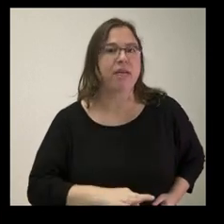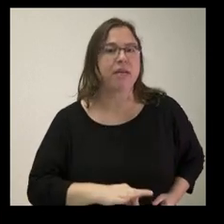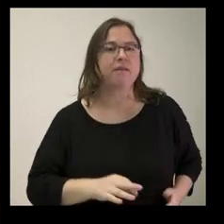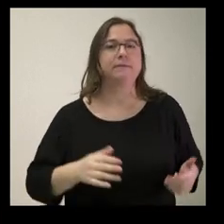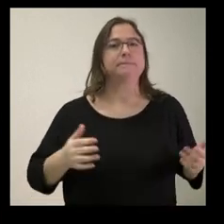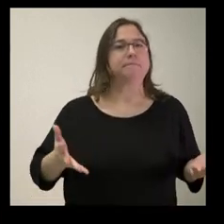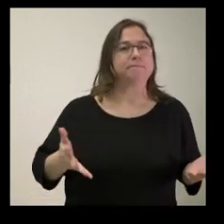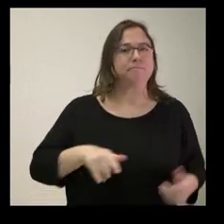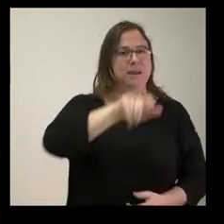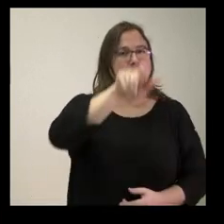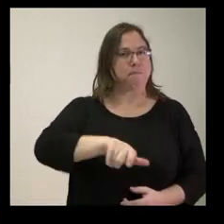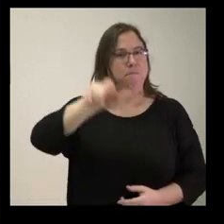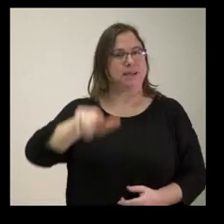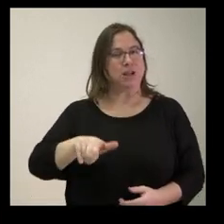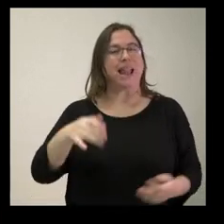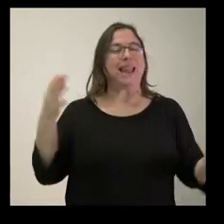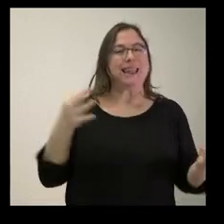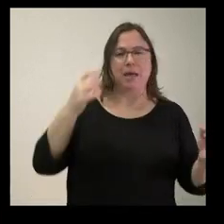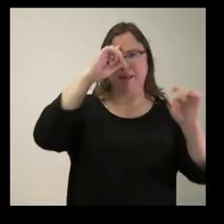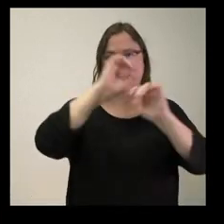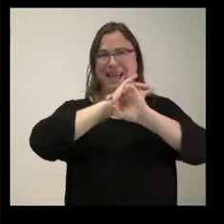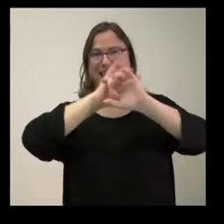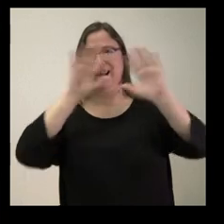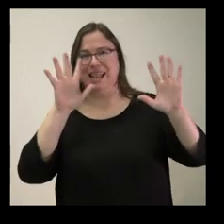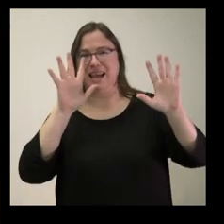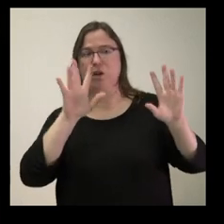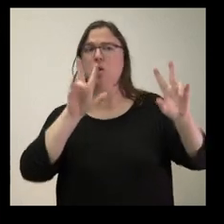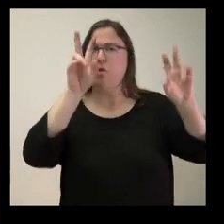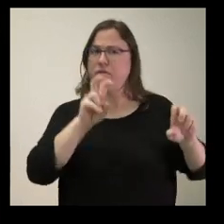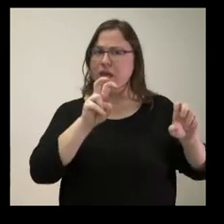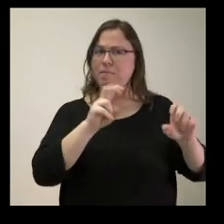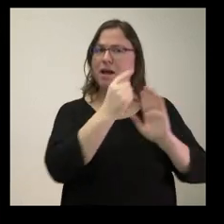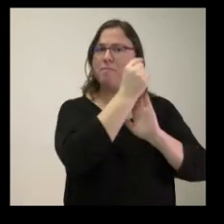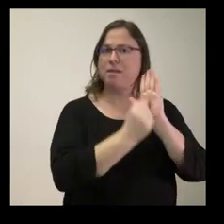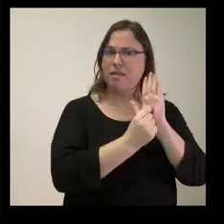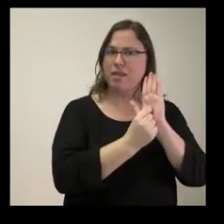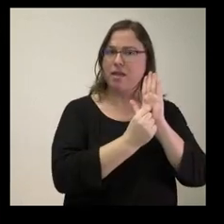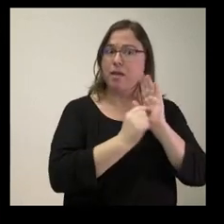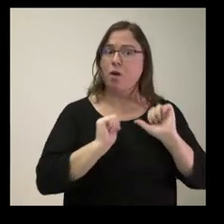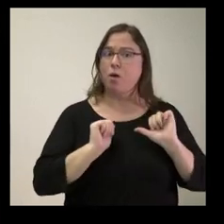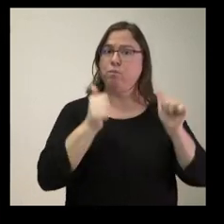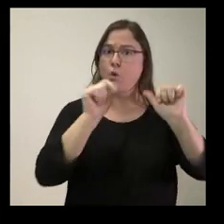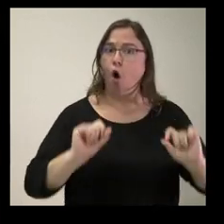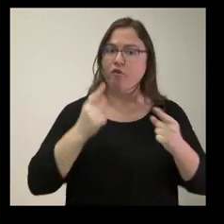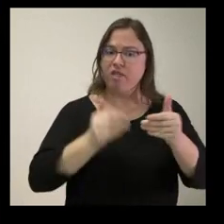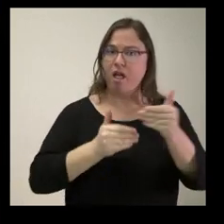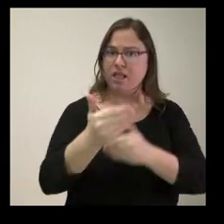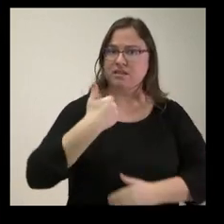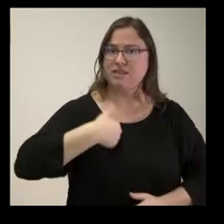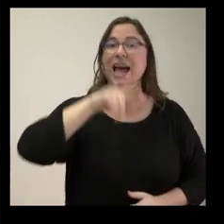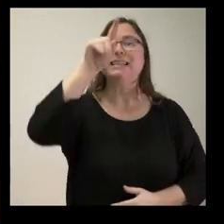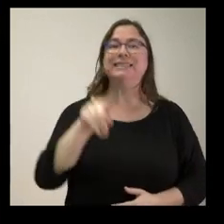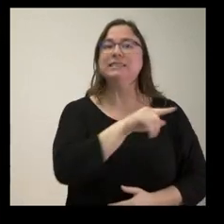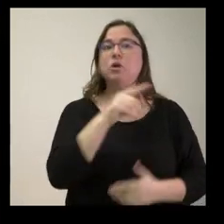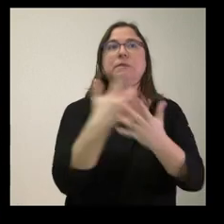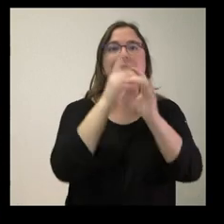la gente debería tener claro si medidas de ese tipo y las otras van a entrar en vigor o no. O sea, por aclarar